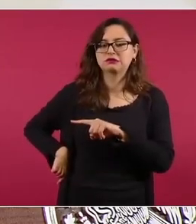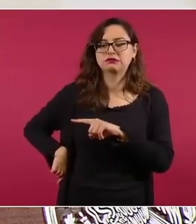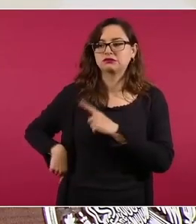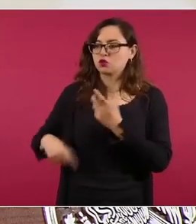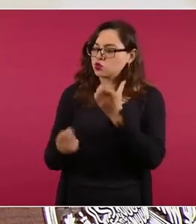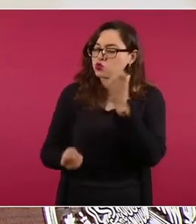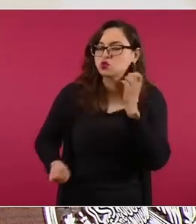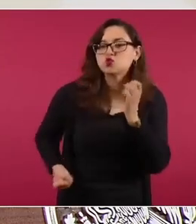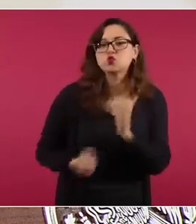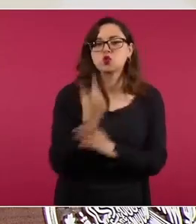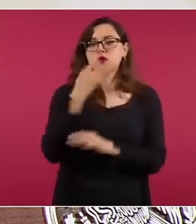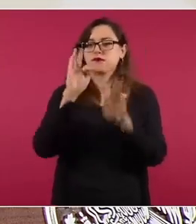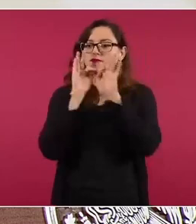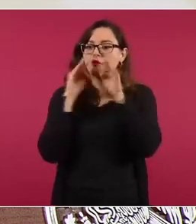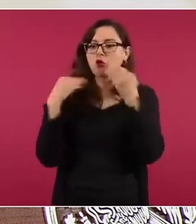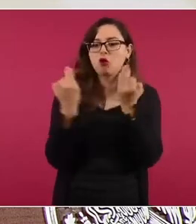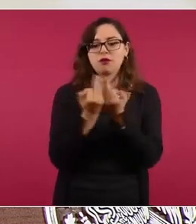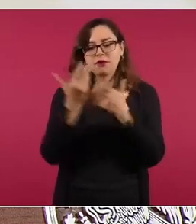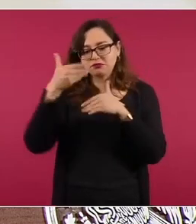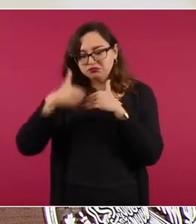a construir